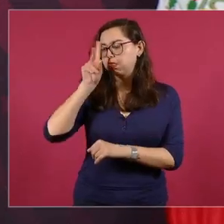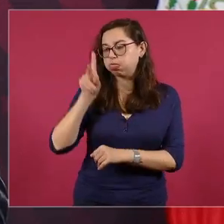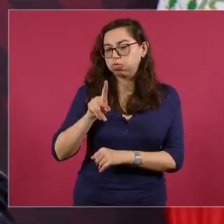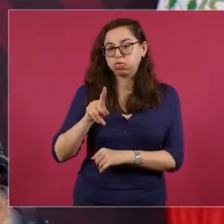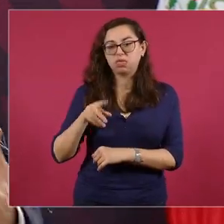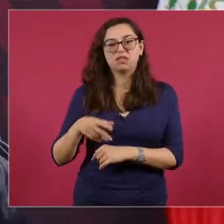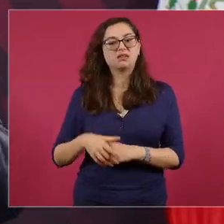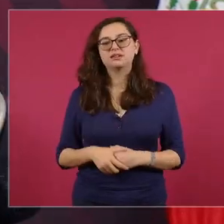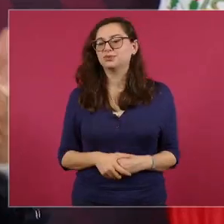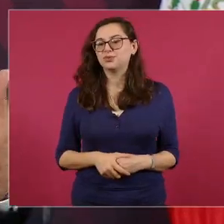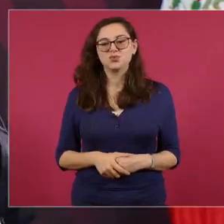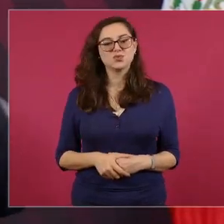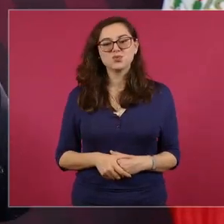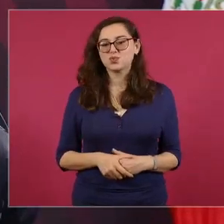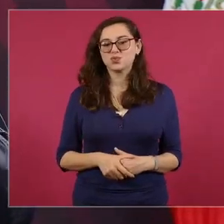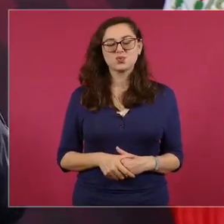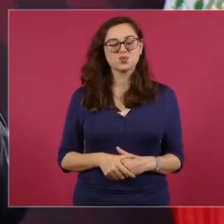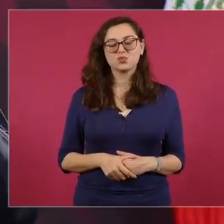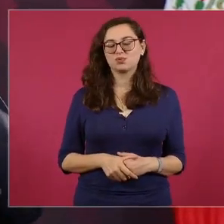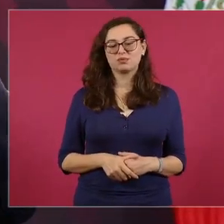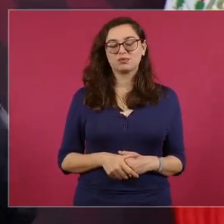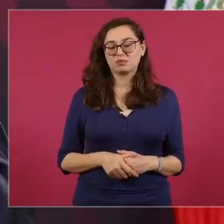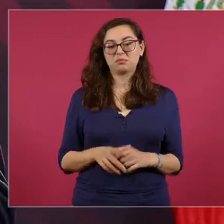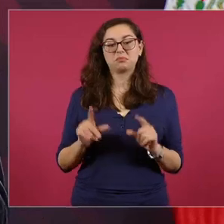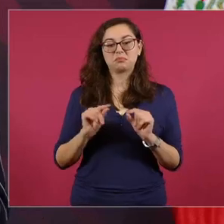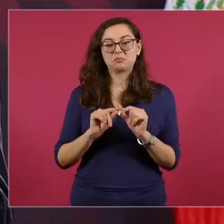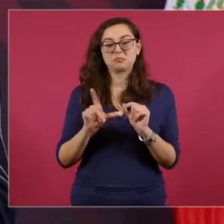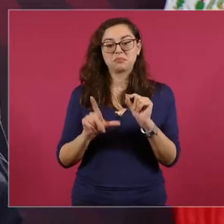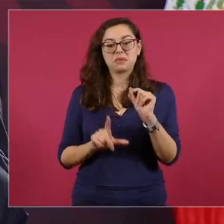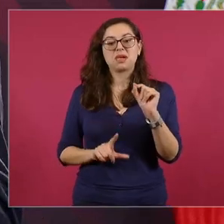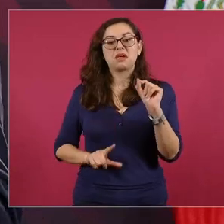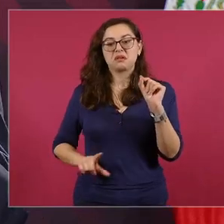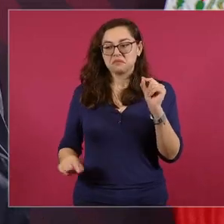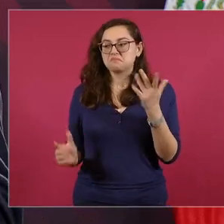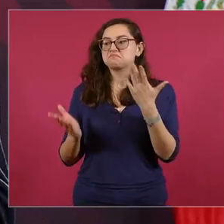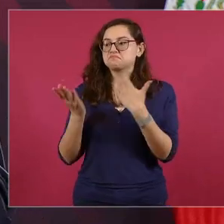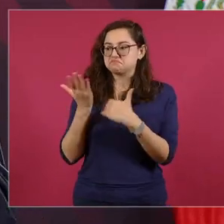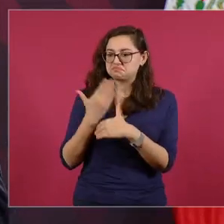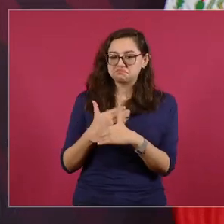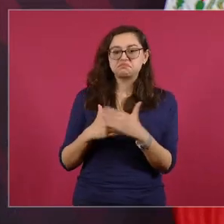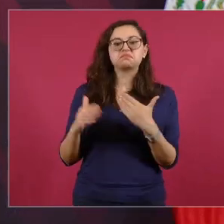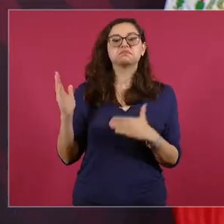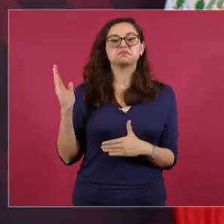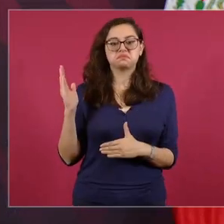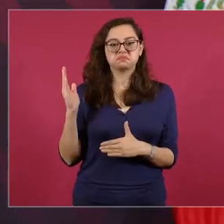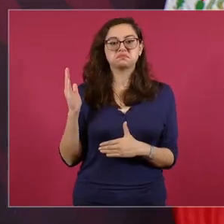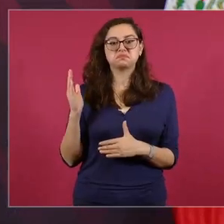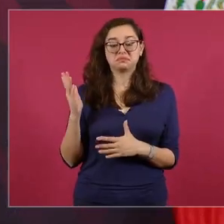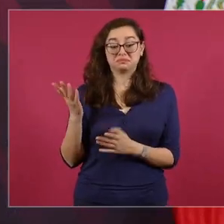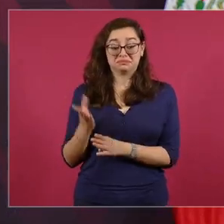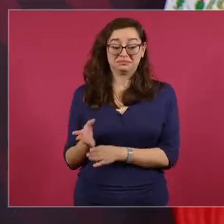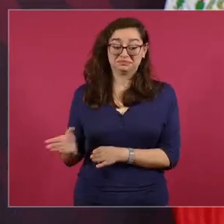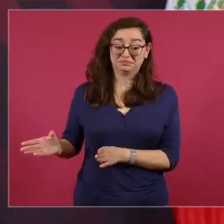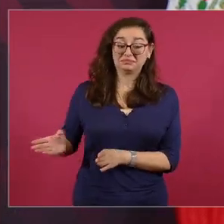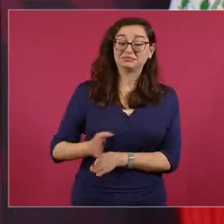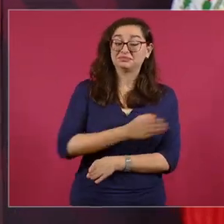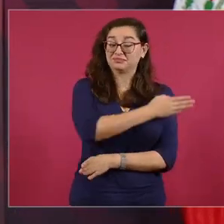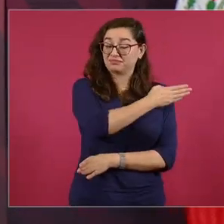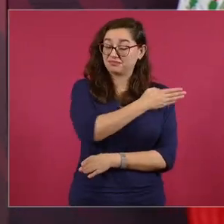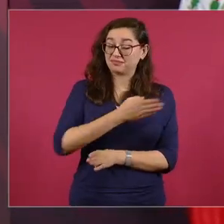México está saliendo adelante de un periodo decadente